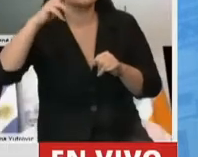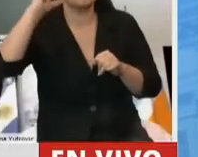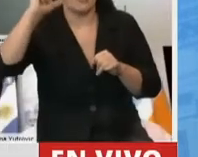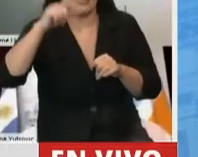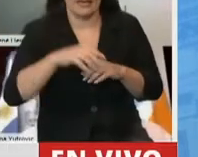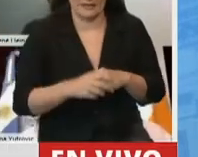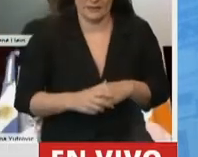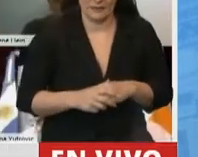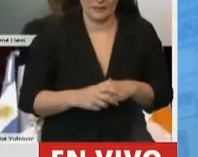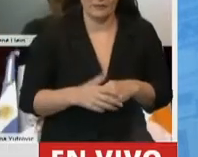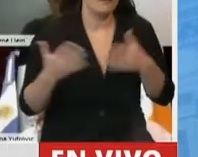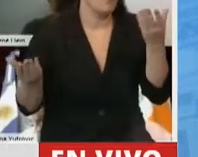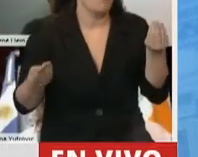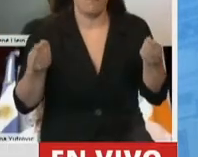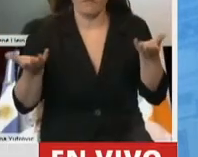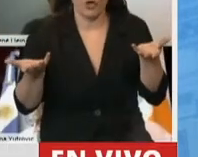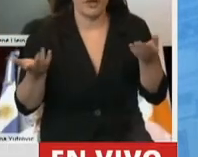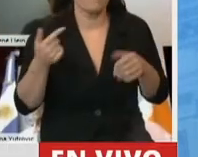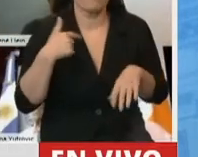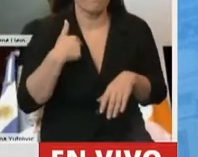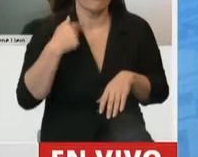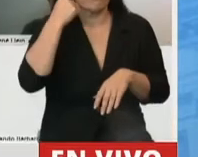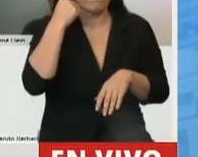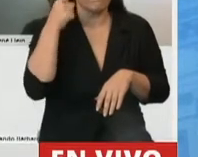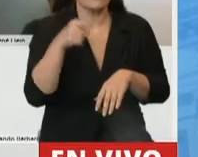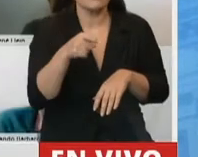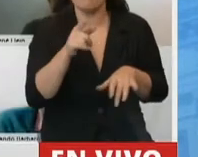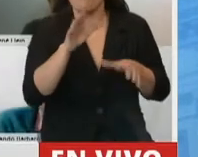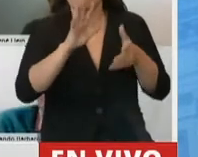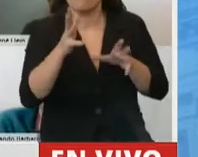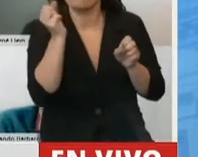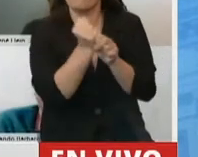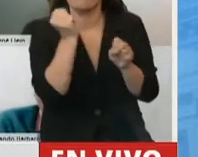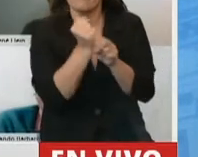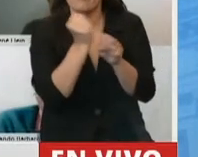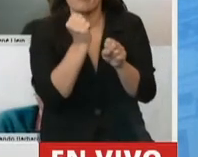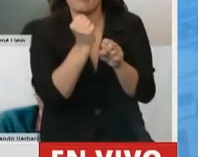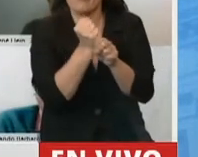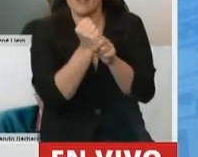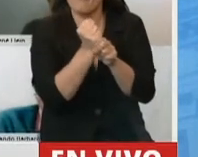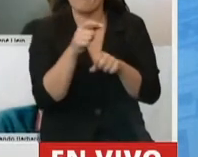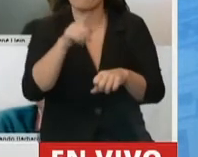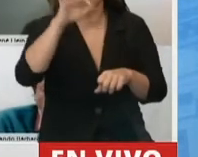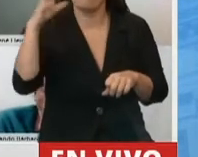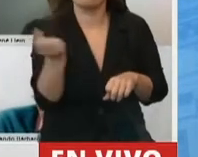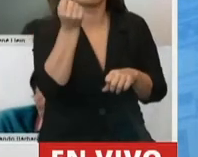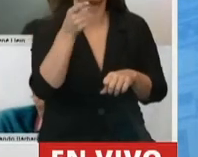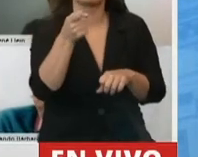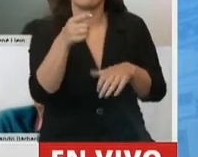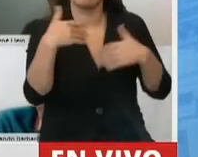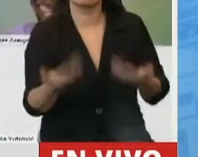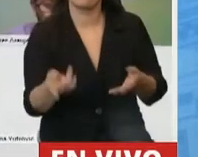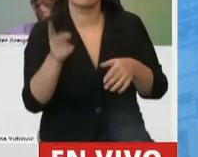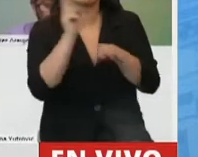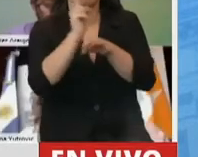Y también, ¿por qué, señor presidente? Porque creemos que esta modalidad es una clara oportunidad para cuidar el medio ambiente,